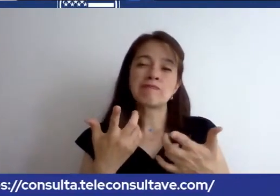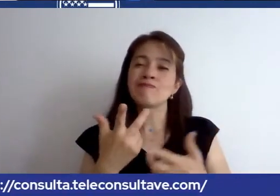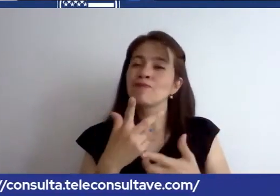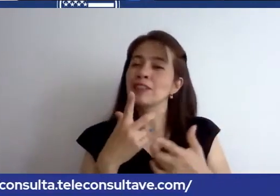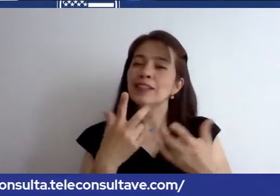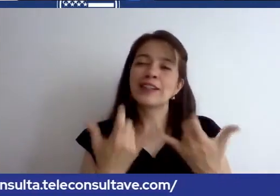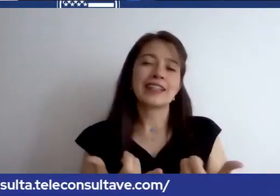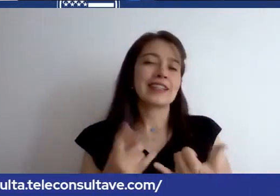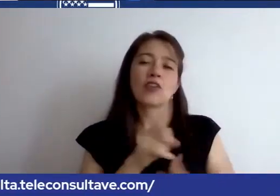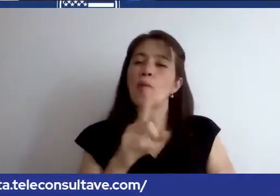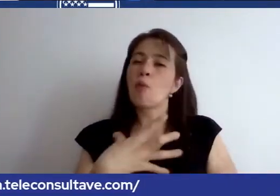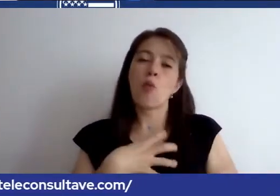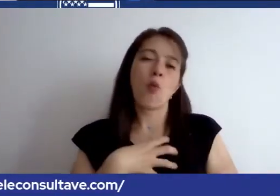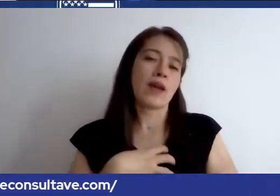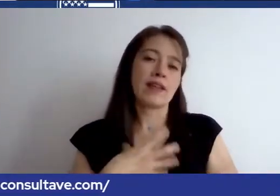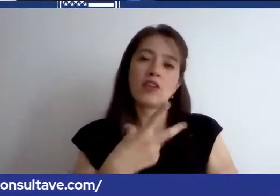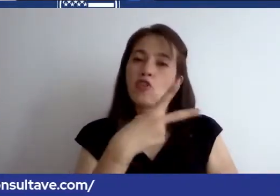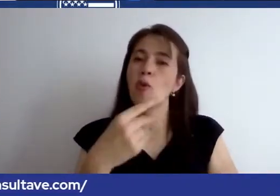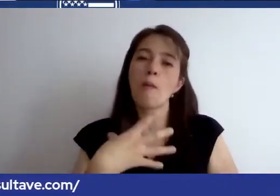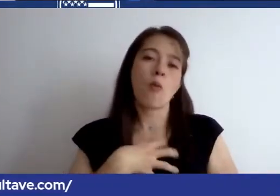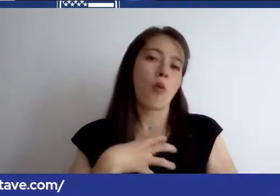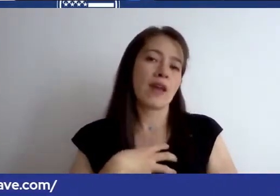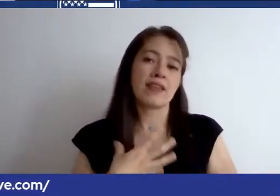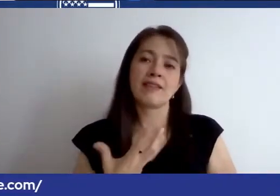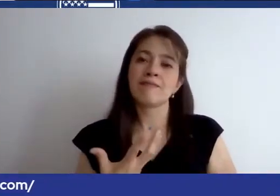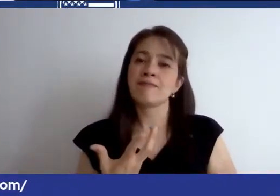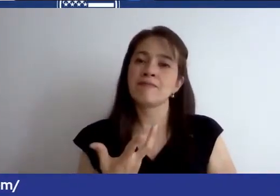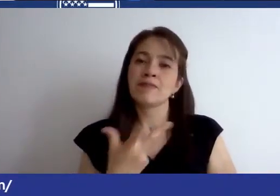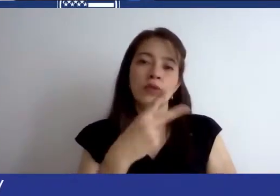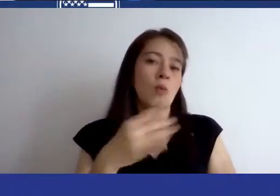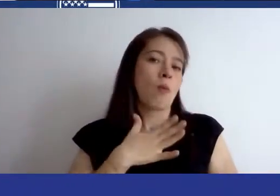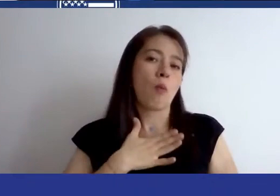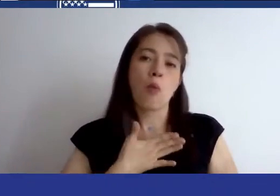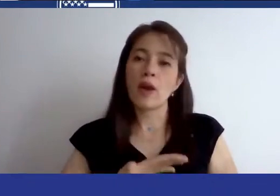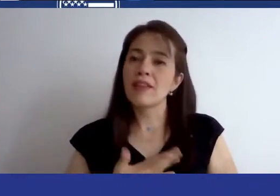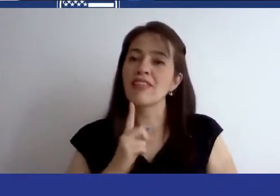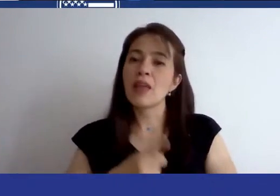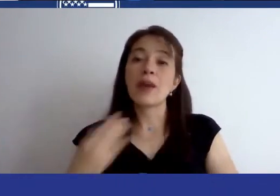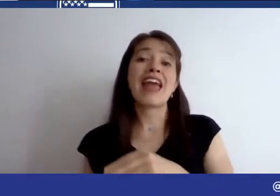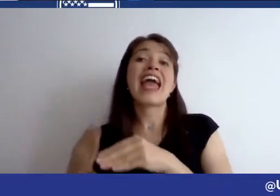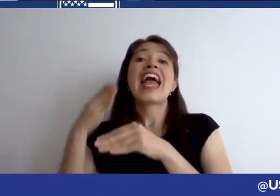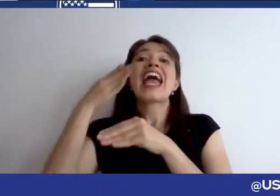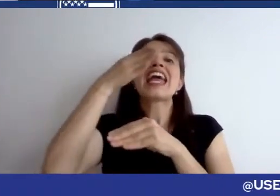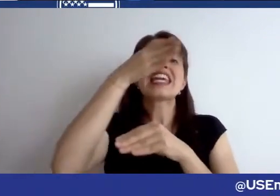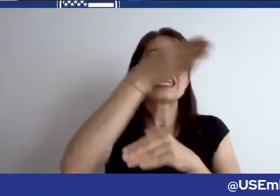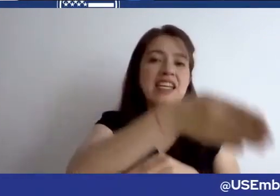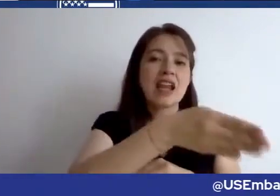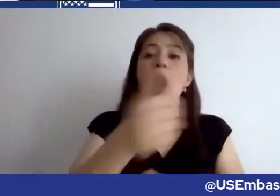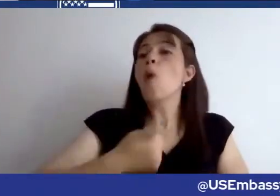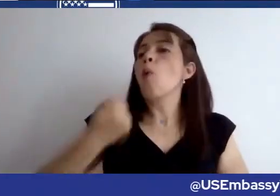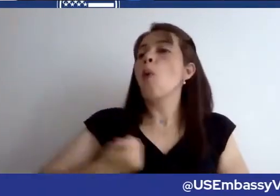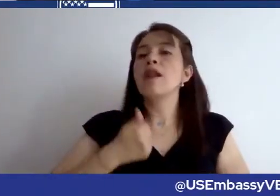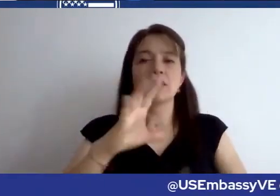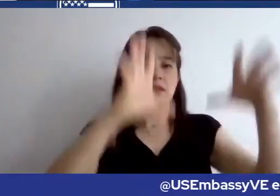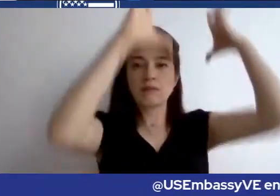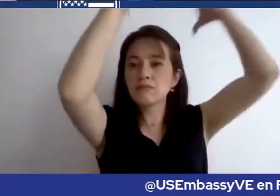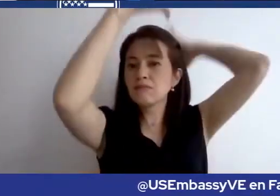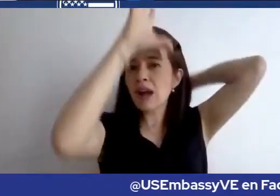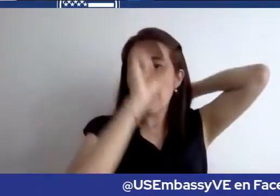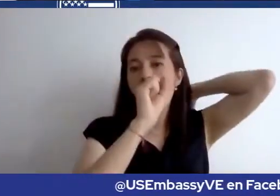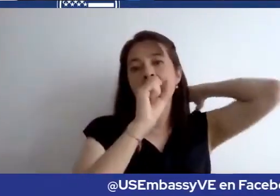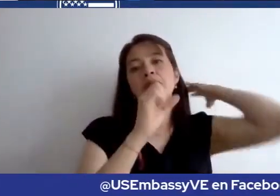aplica a esta situación. Tiene que presentarse en la embajada, cualquier embajado o consulado para